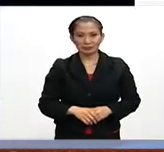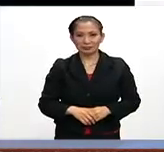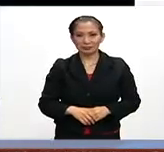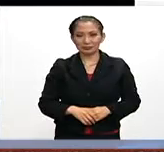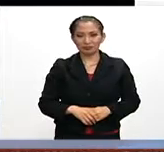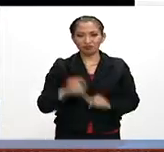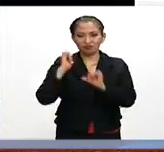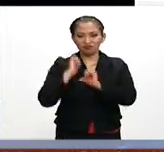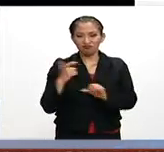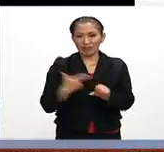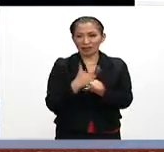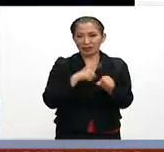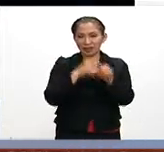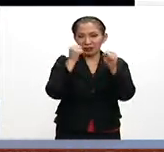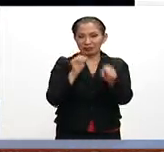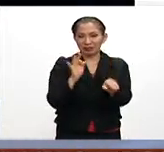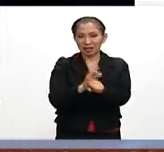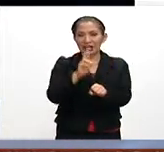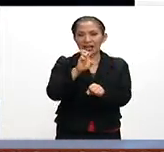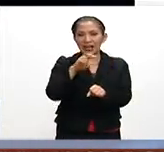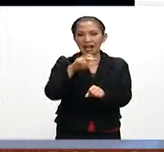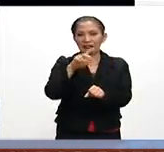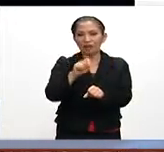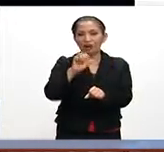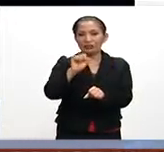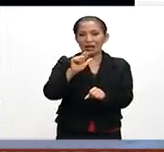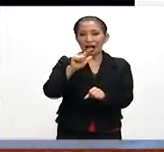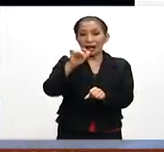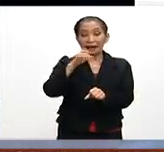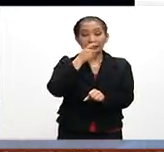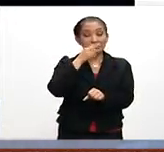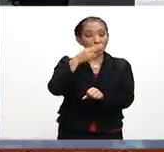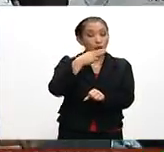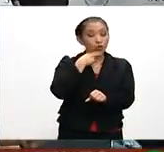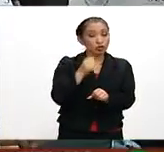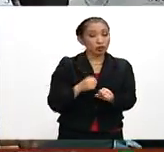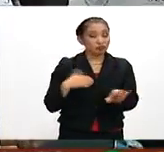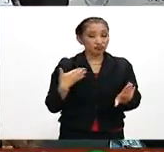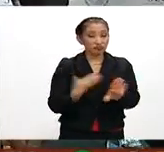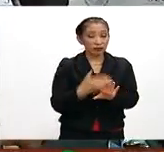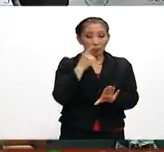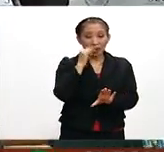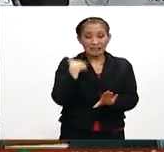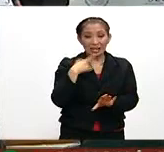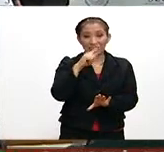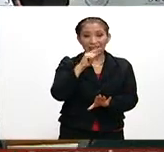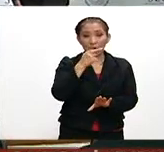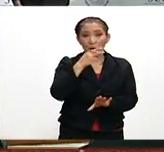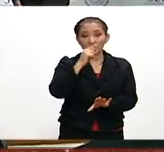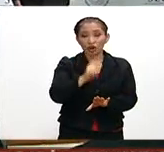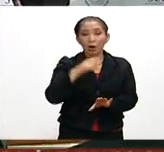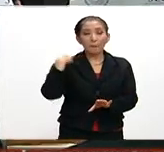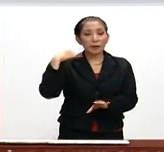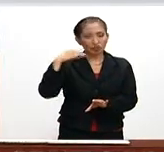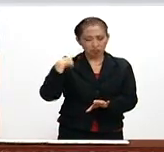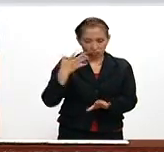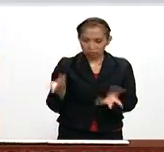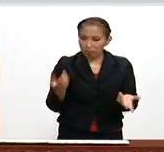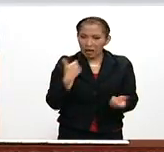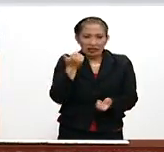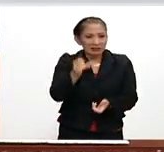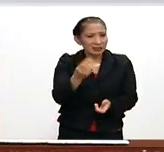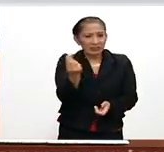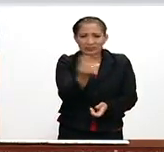El Comisionado Nacional de Seguridad, Renato Sales, nuevamente dijo que el uso de la fuerza policial en Tanhuato, Michoacán, fue justificado